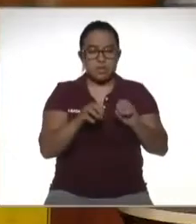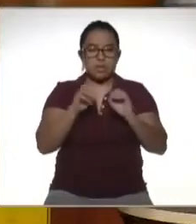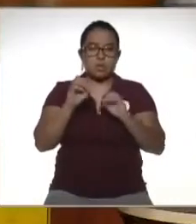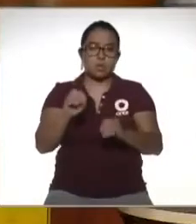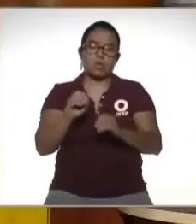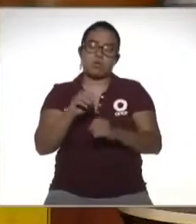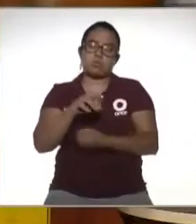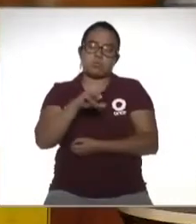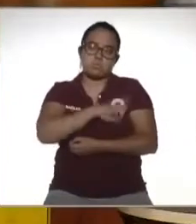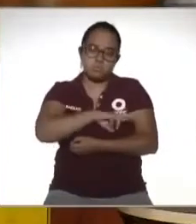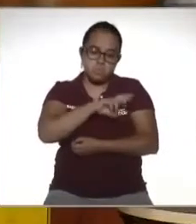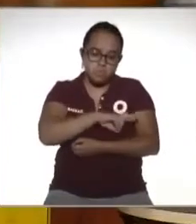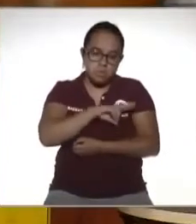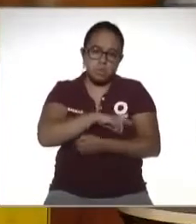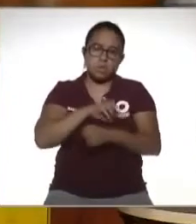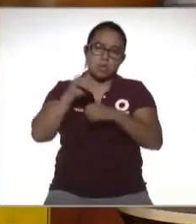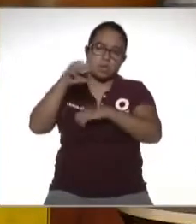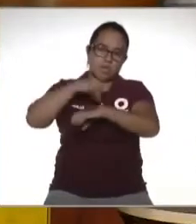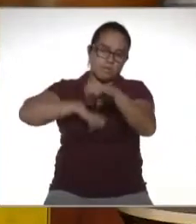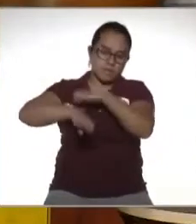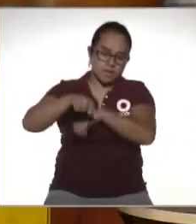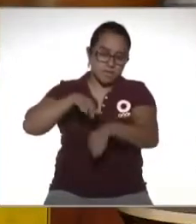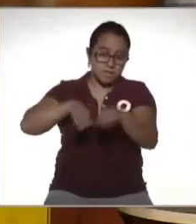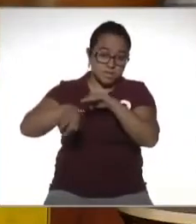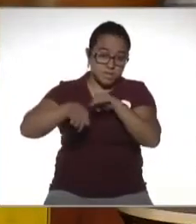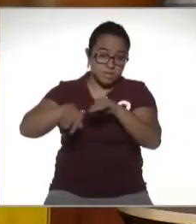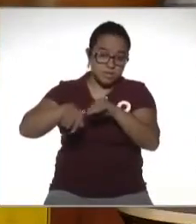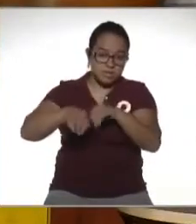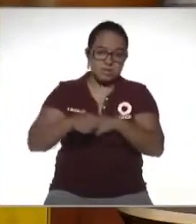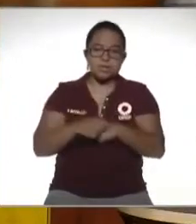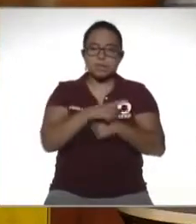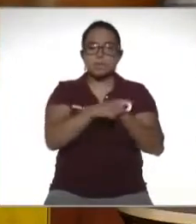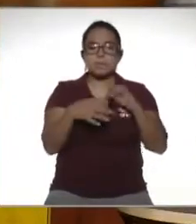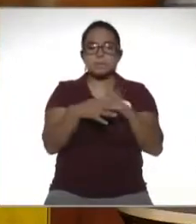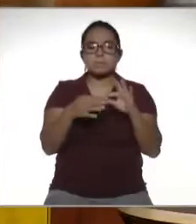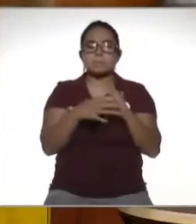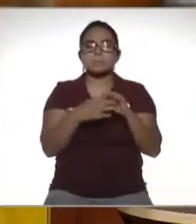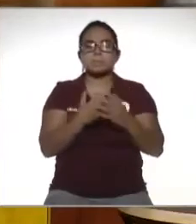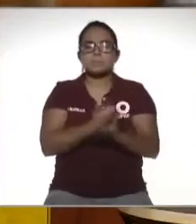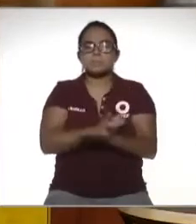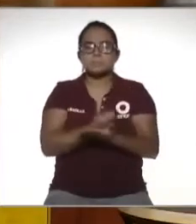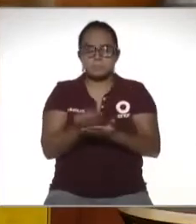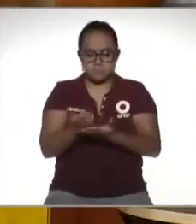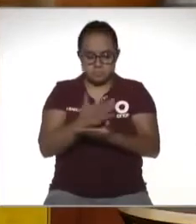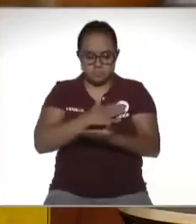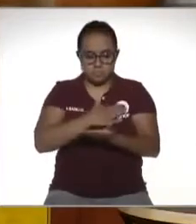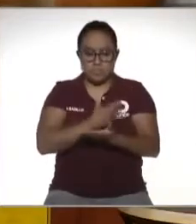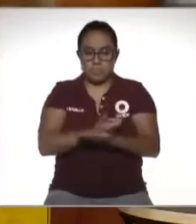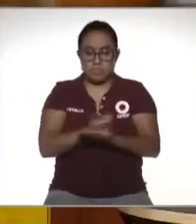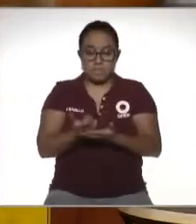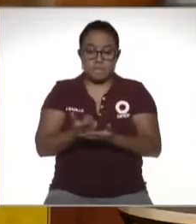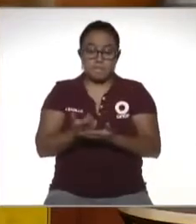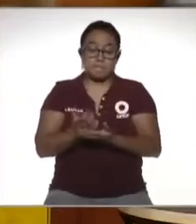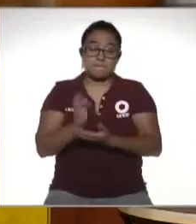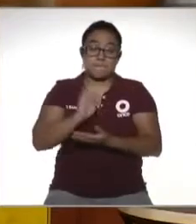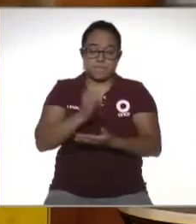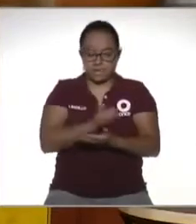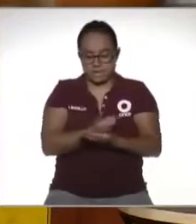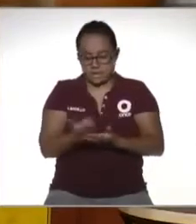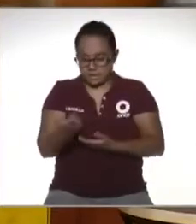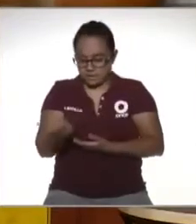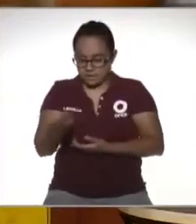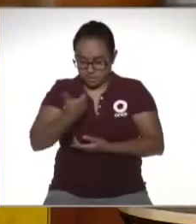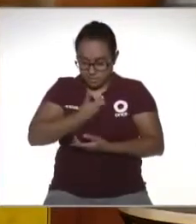arrendador o una actividad empresarial entonces declara los ingresos que efectivamente cobró ya sea que los haya cobrado en